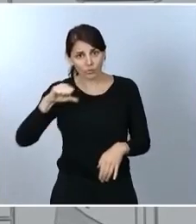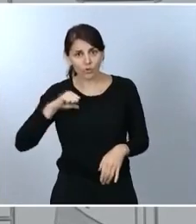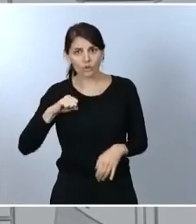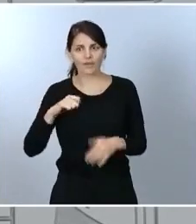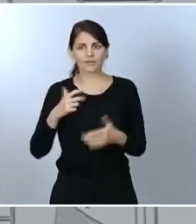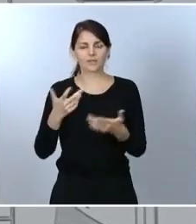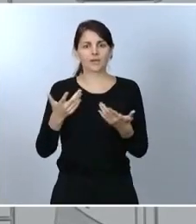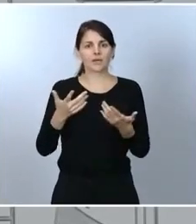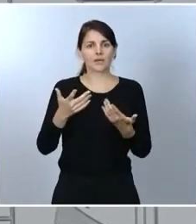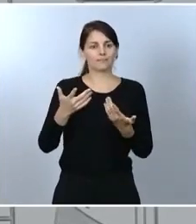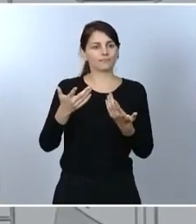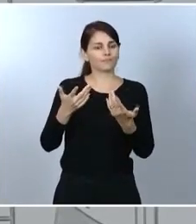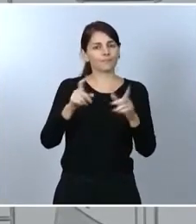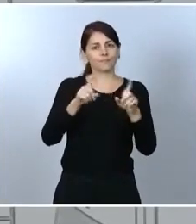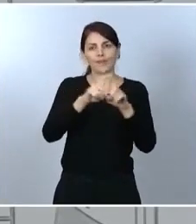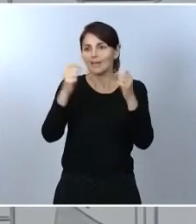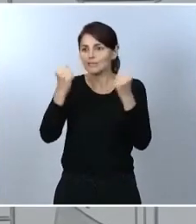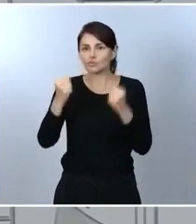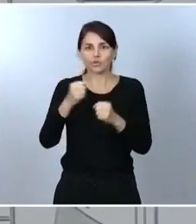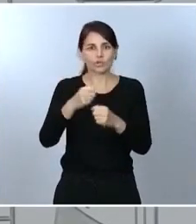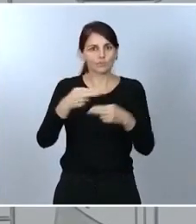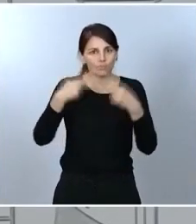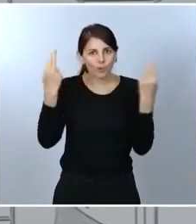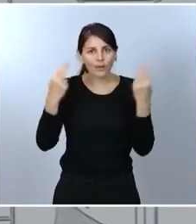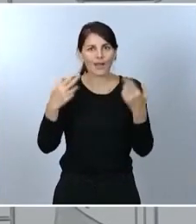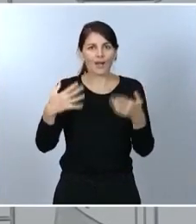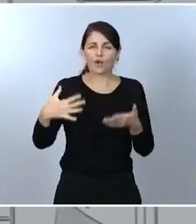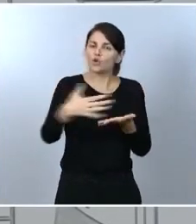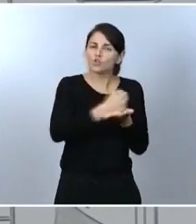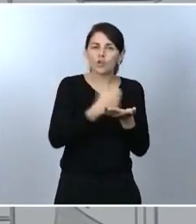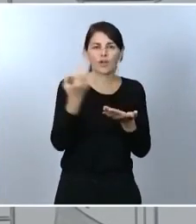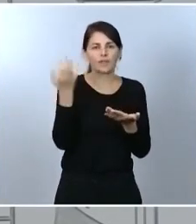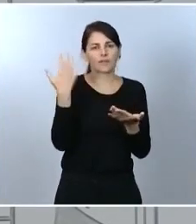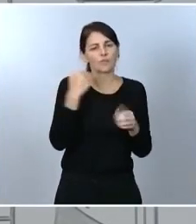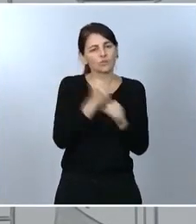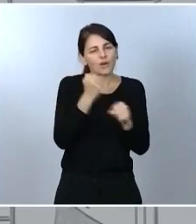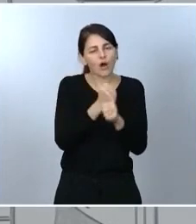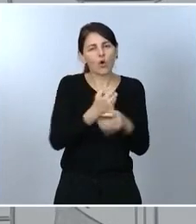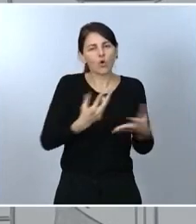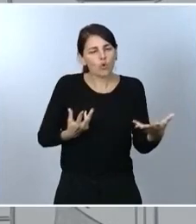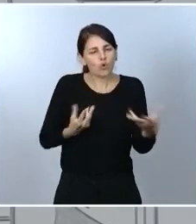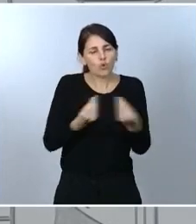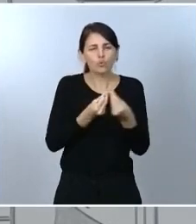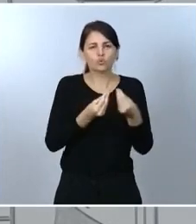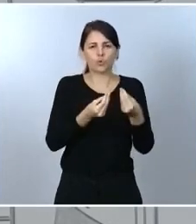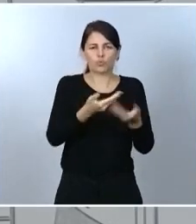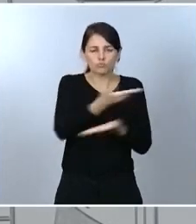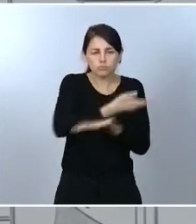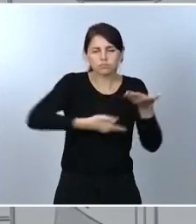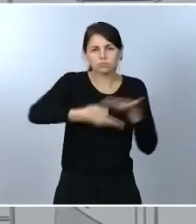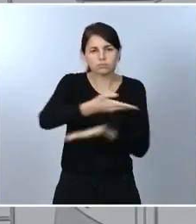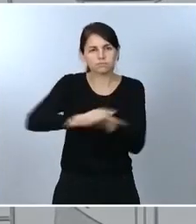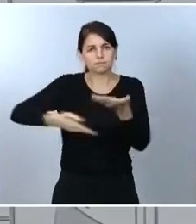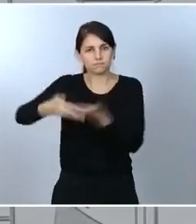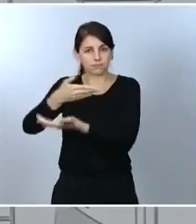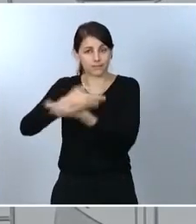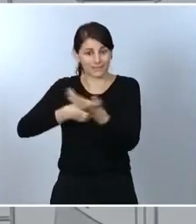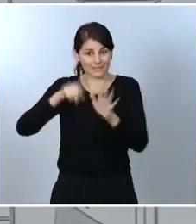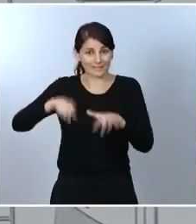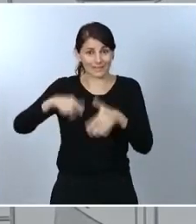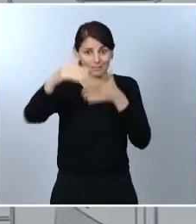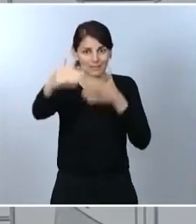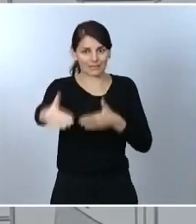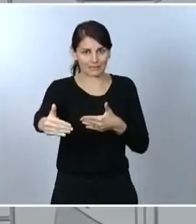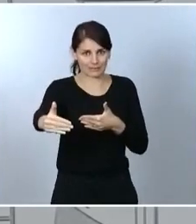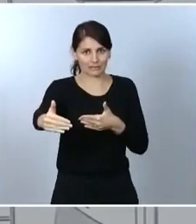de trabajo conjunto en un marco estable de estos meses que son, en definitiva, los que los científicos y los expertos